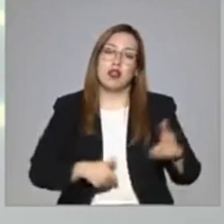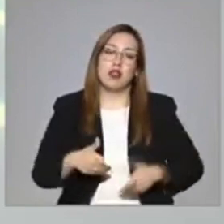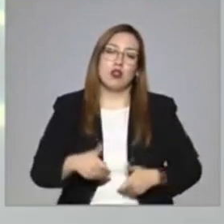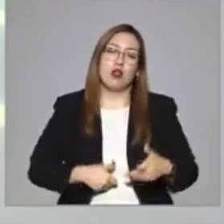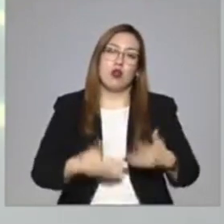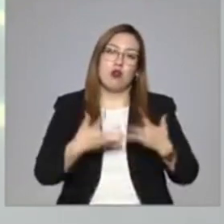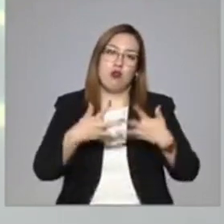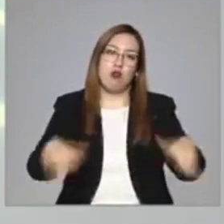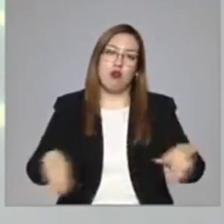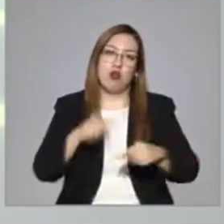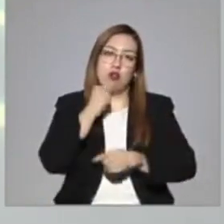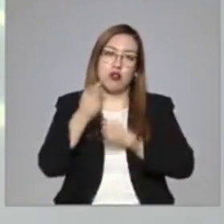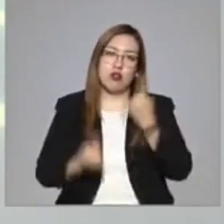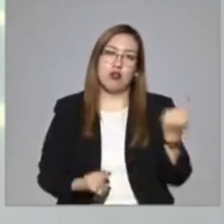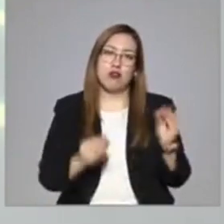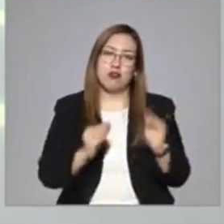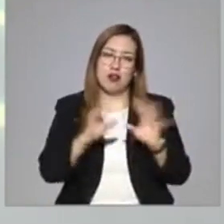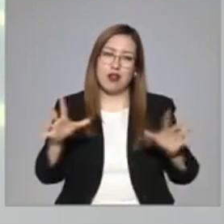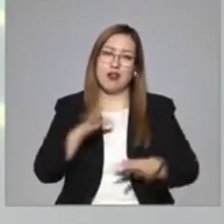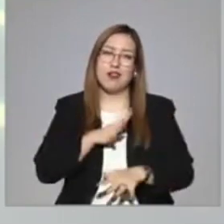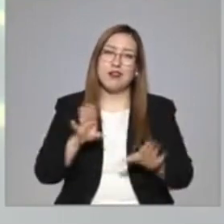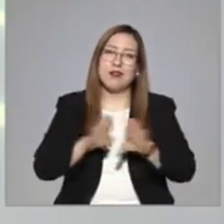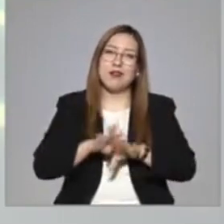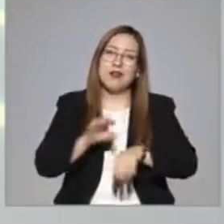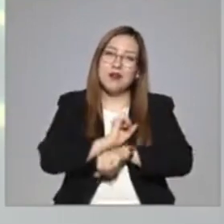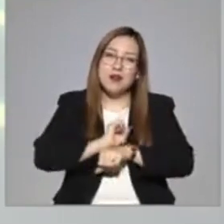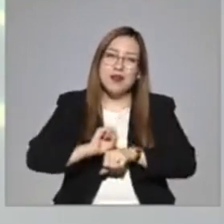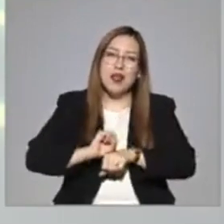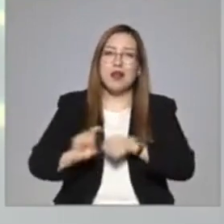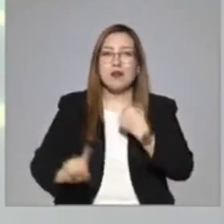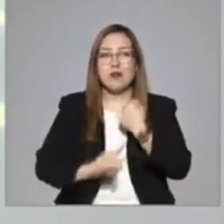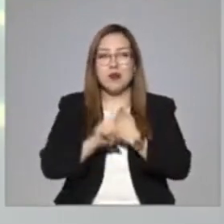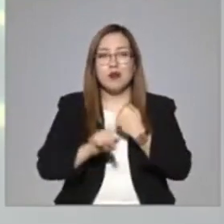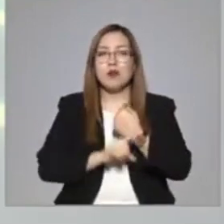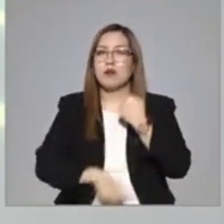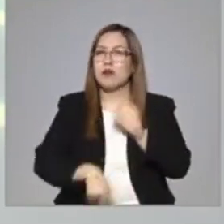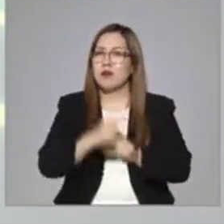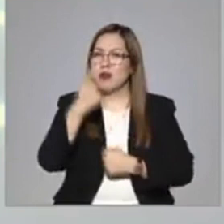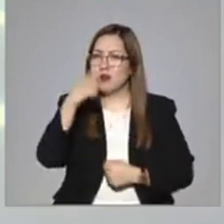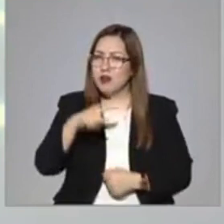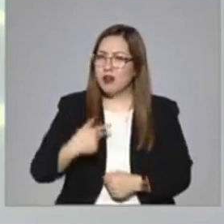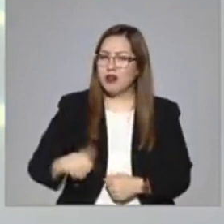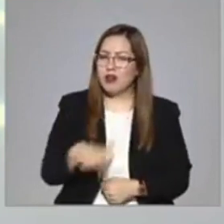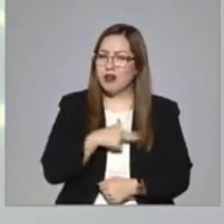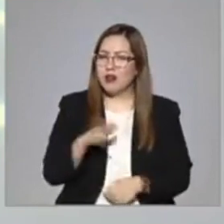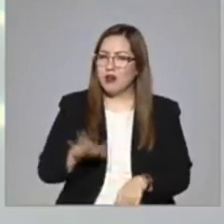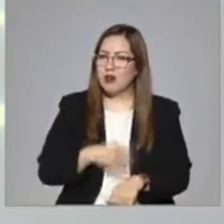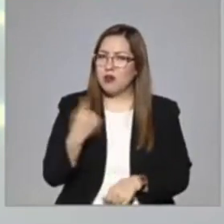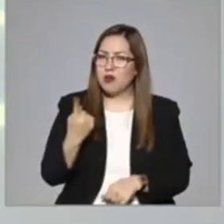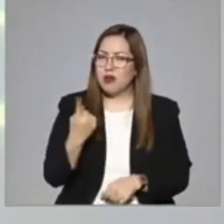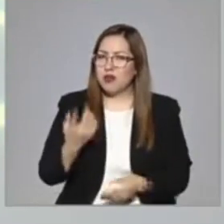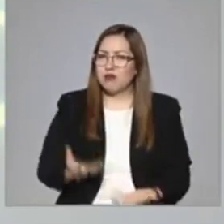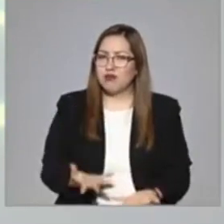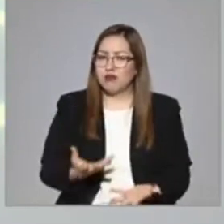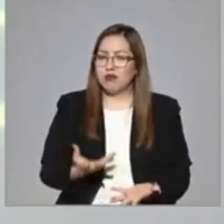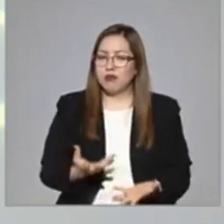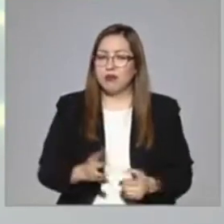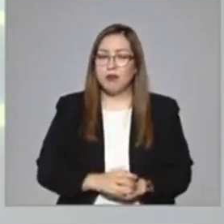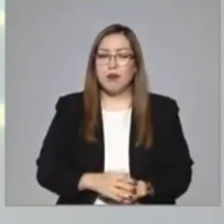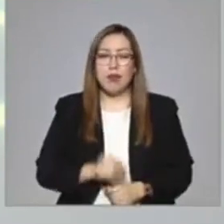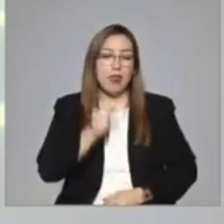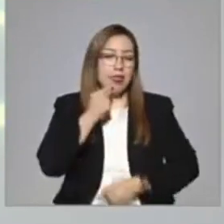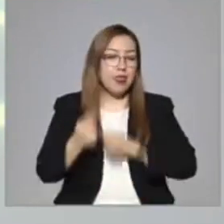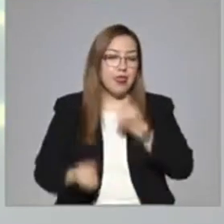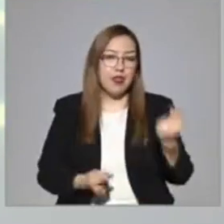usa estas metáforas, estas imágenes, para suavizar un poco el problema, pero saben, lo suaviza para nosotros, para nosotros los adultos, porque los